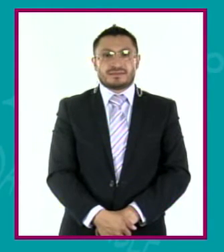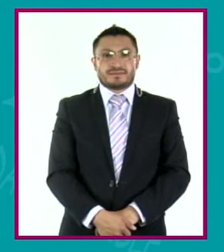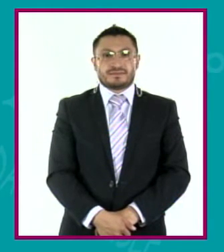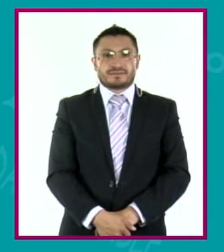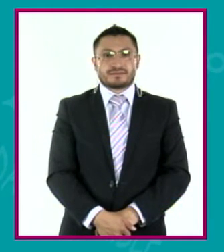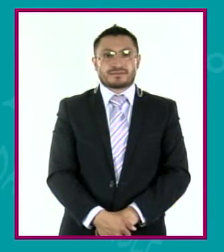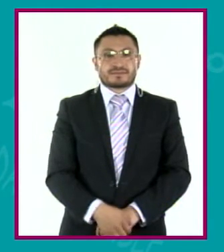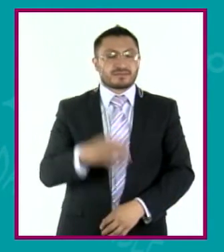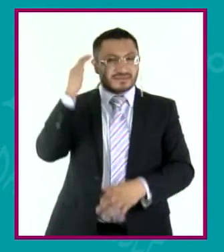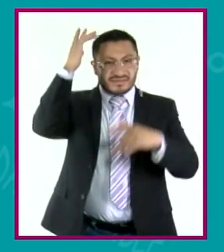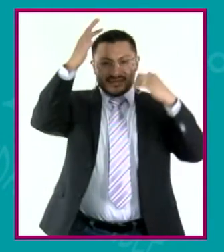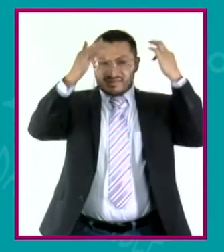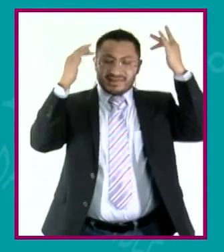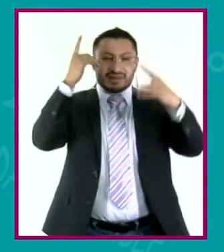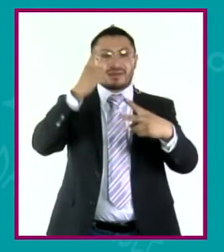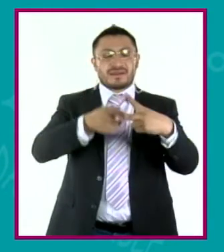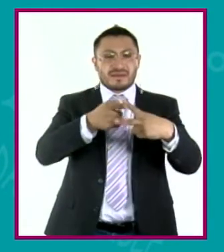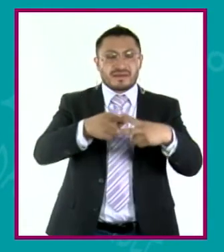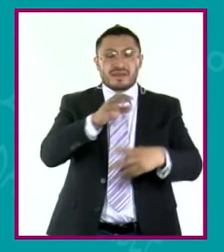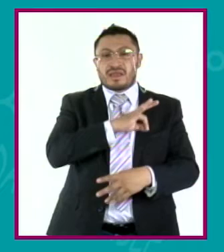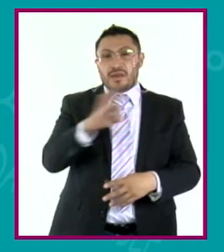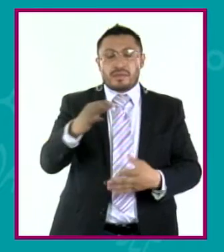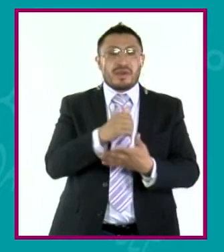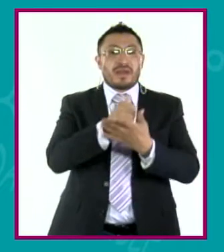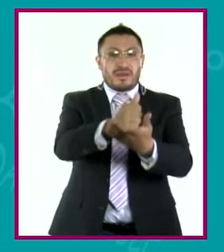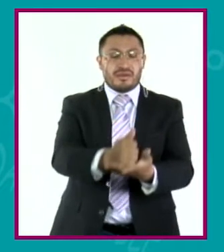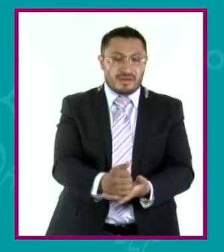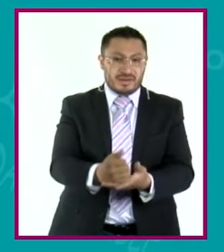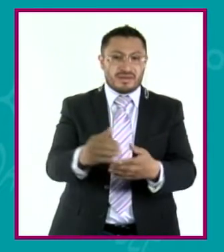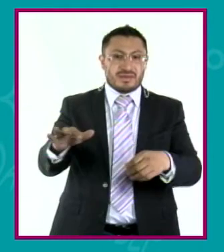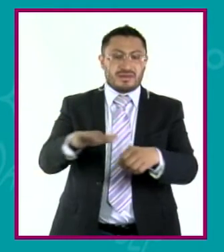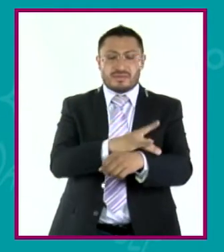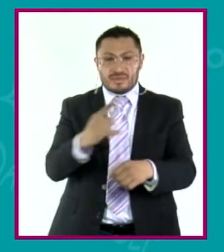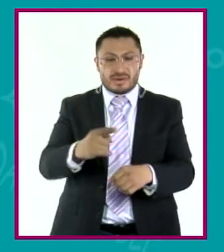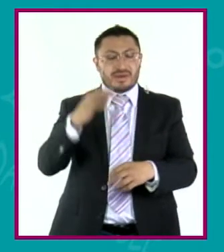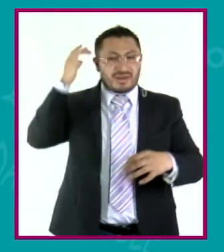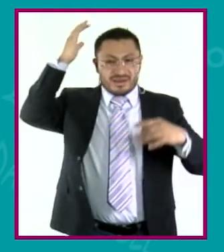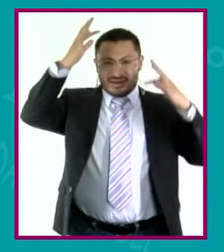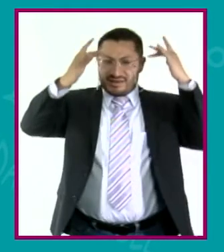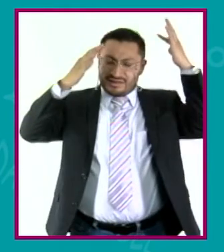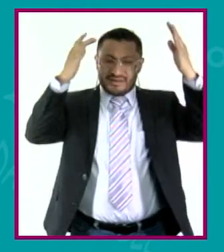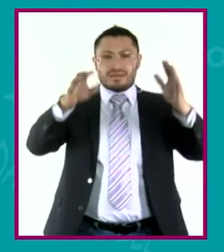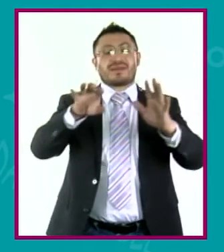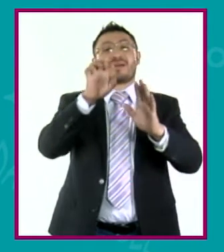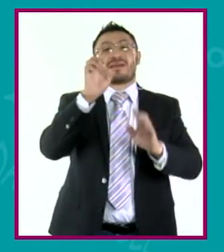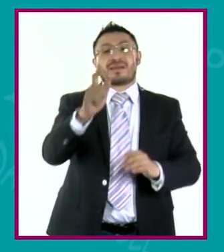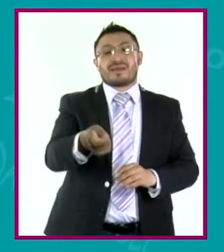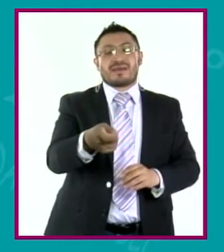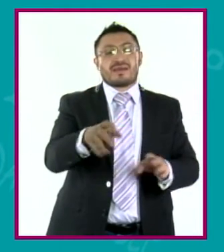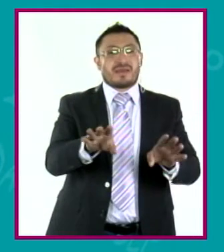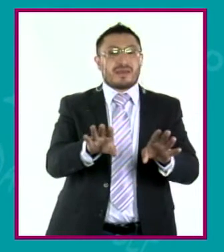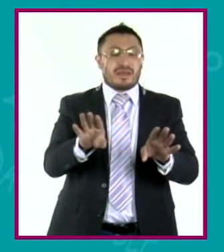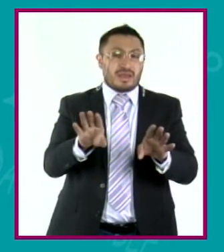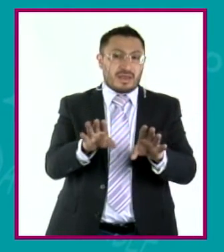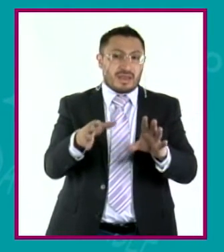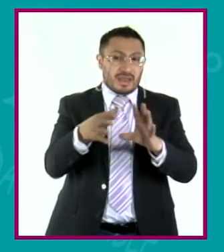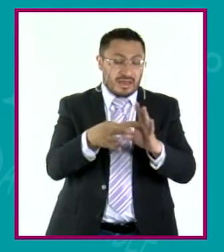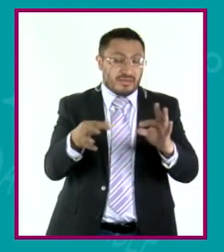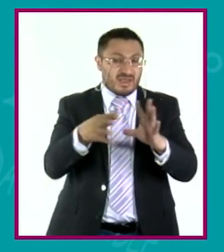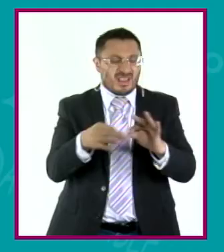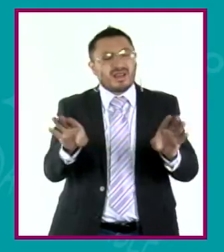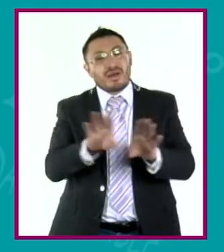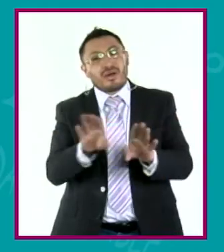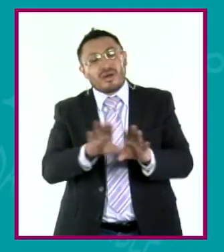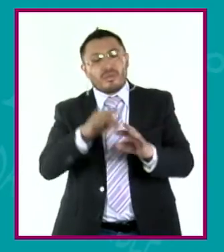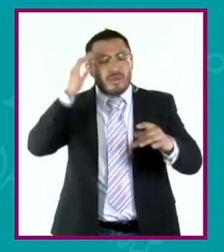La creatividad en matemáticas puede ayudarte en todo, porque es la creatividad. Más bien es cómo se expresa la creatividad en